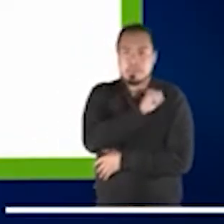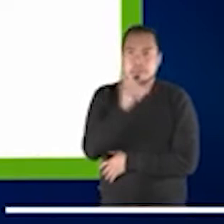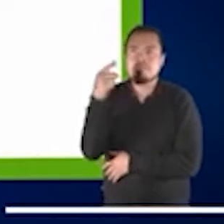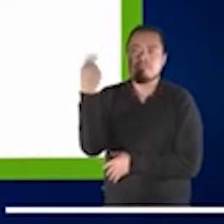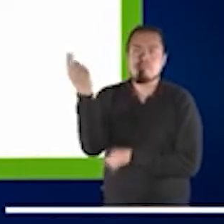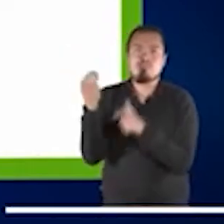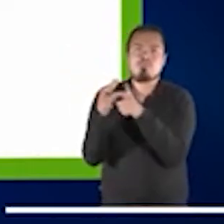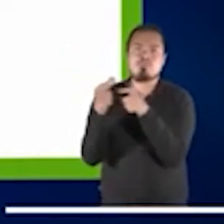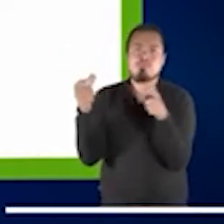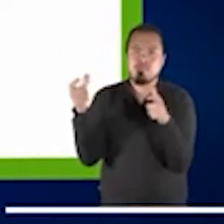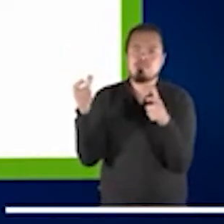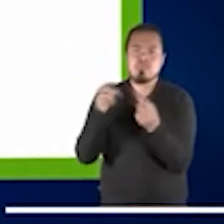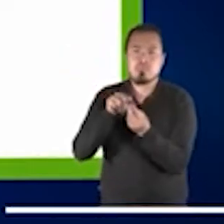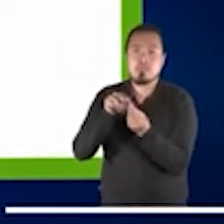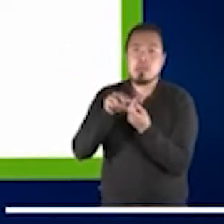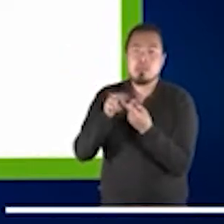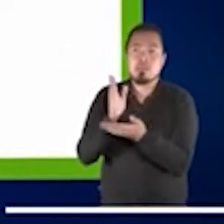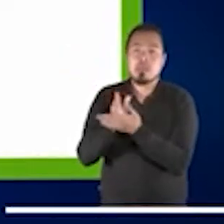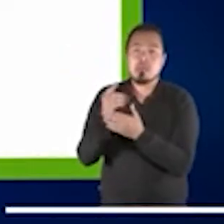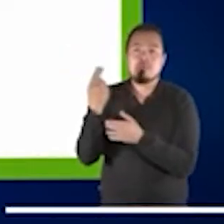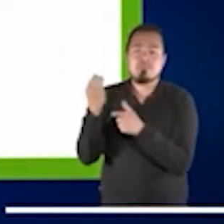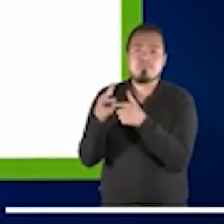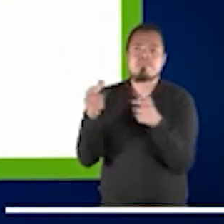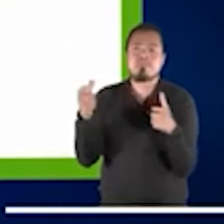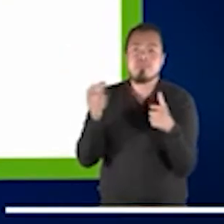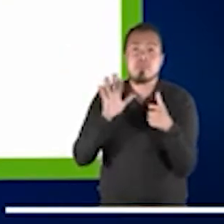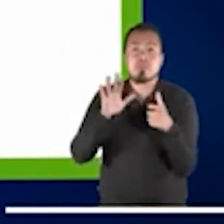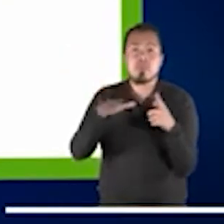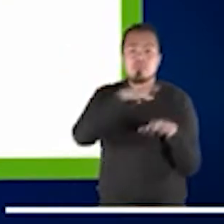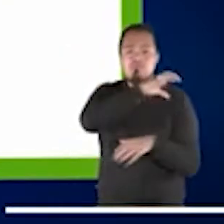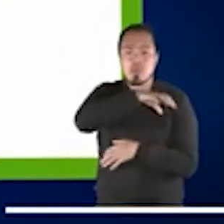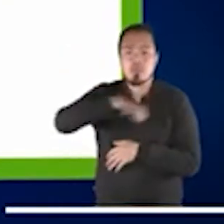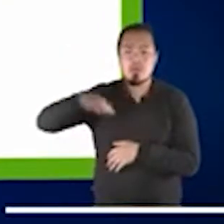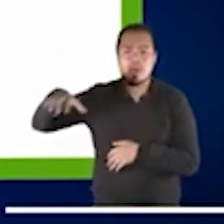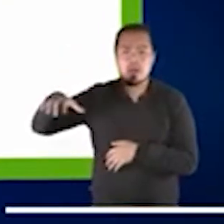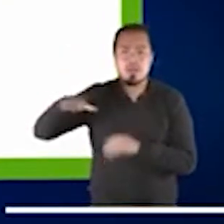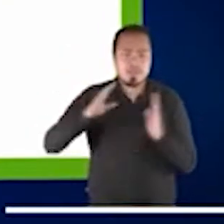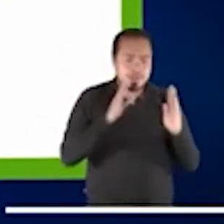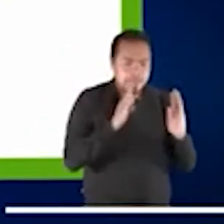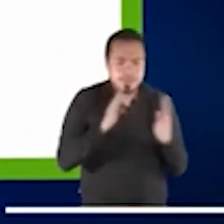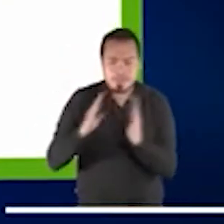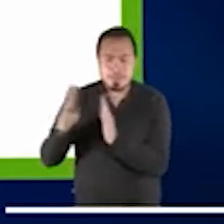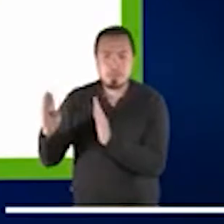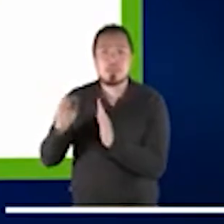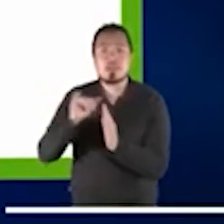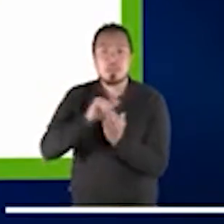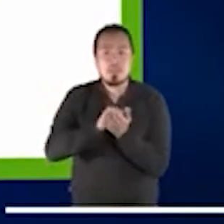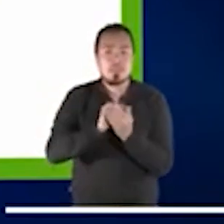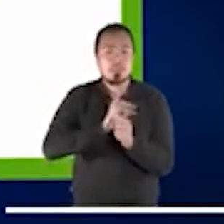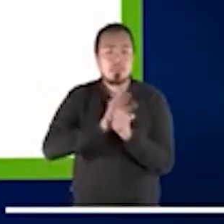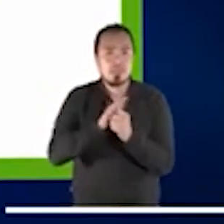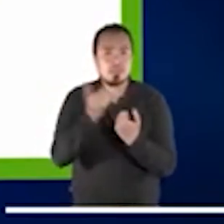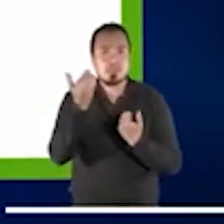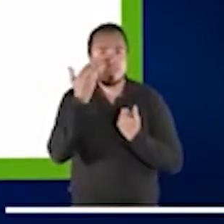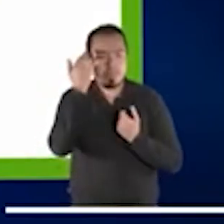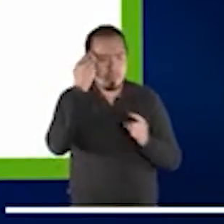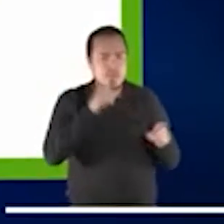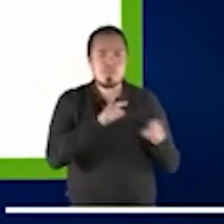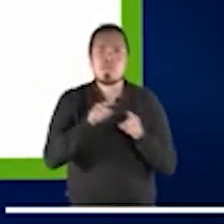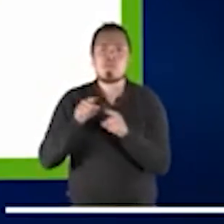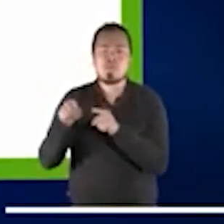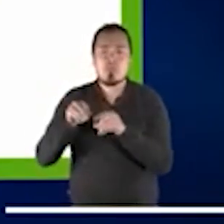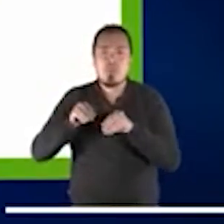casos en los cuales los centros de detención finalmente se transforman en un clúster, en un punto de